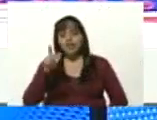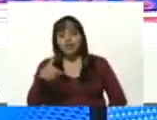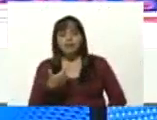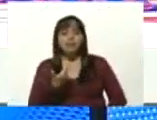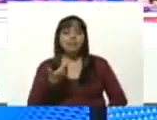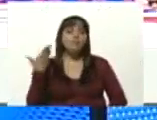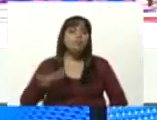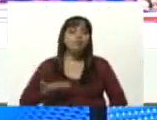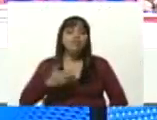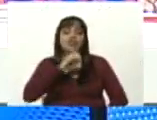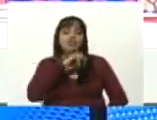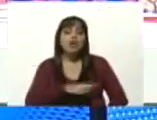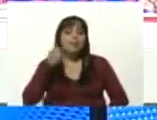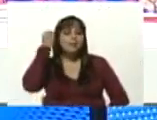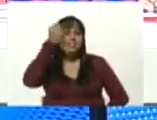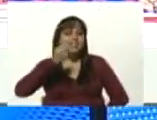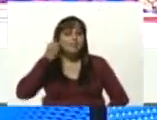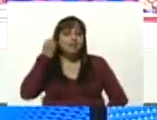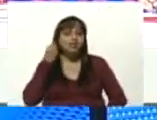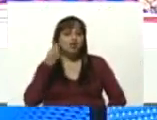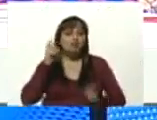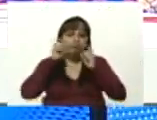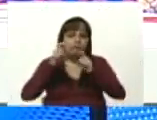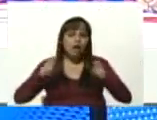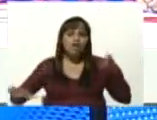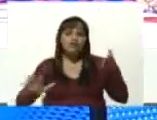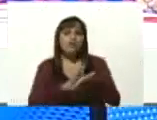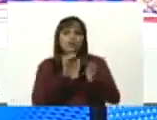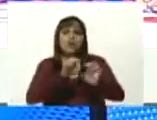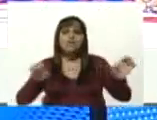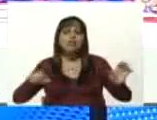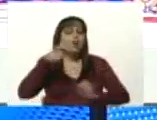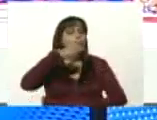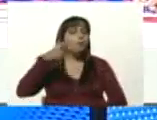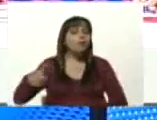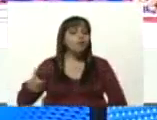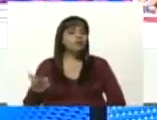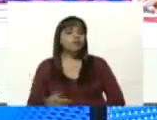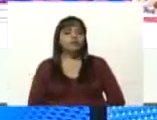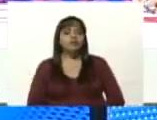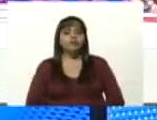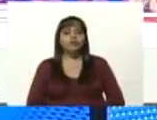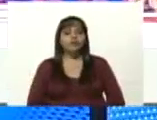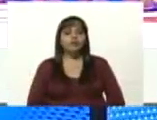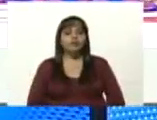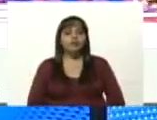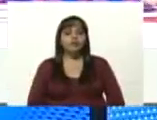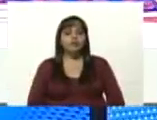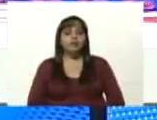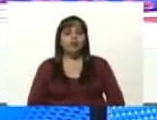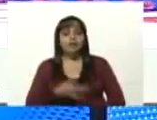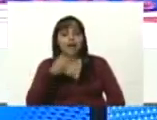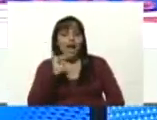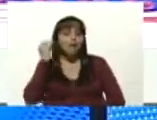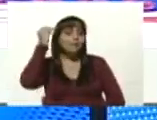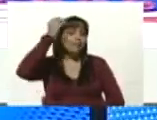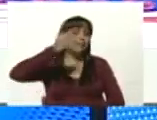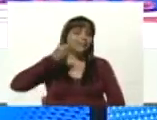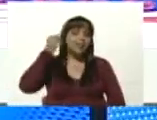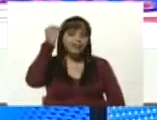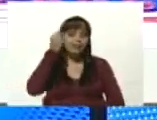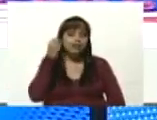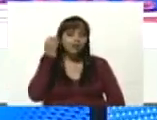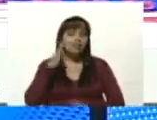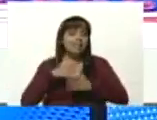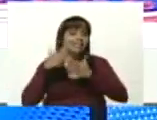histórica del pensamiento y la pedagogía de la educación popular cristiana que viene del pensamiento de